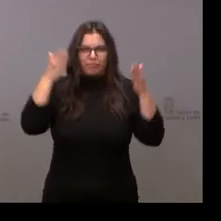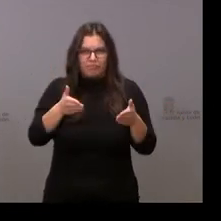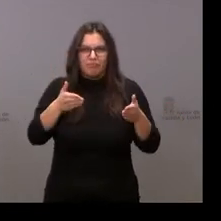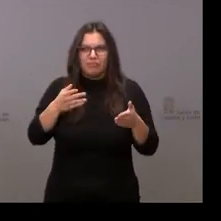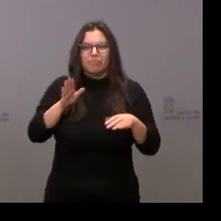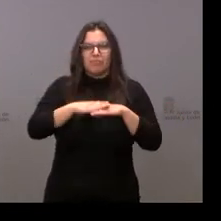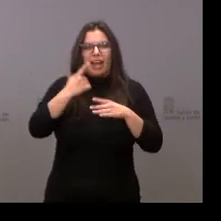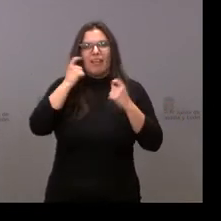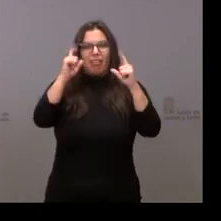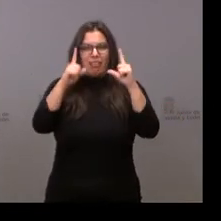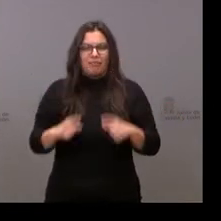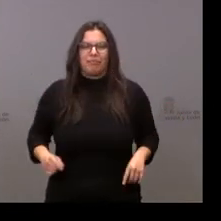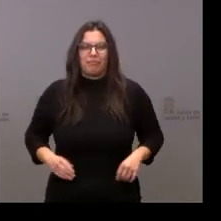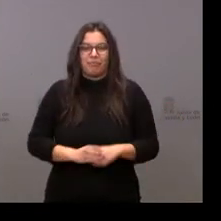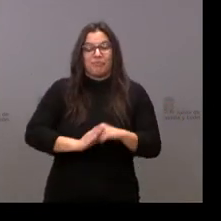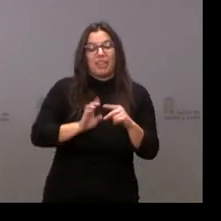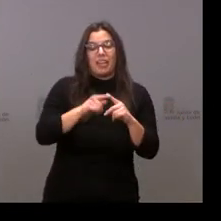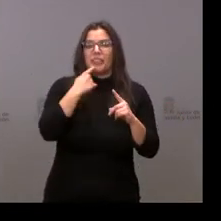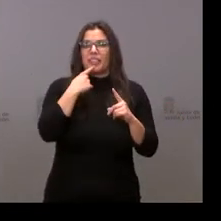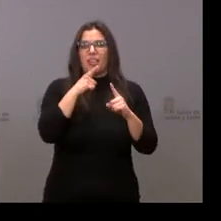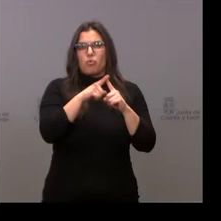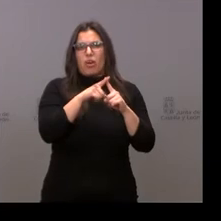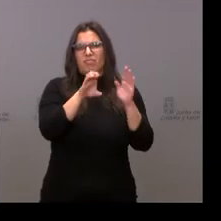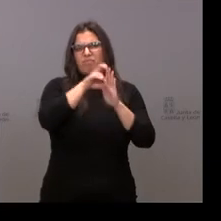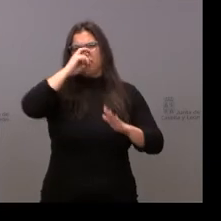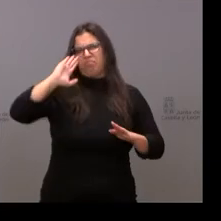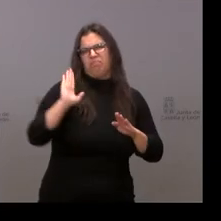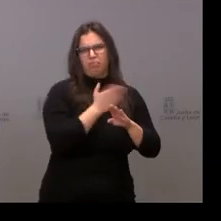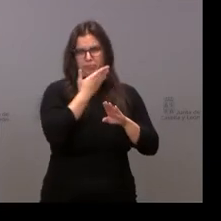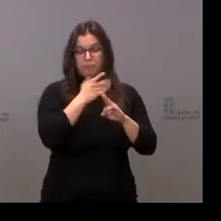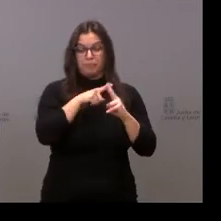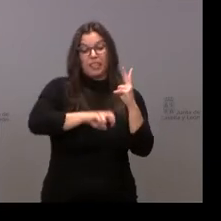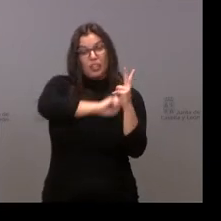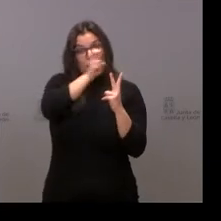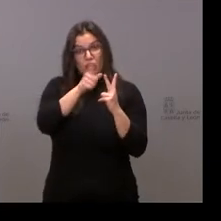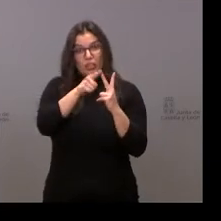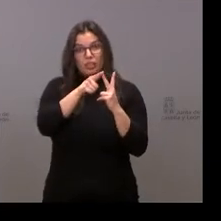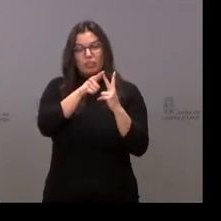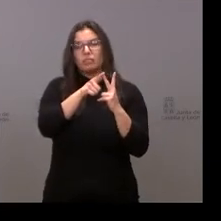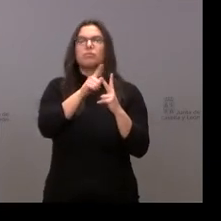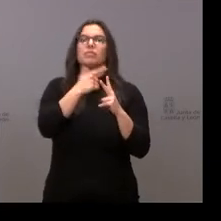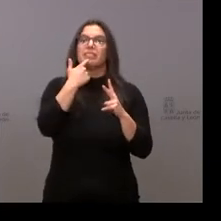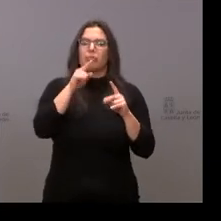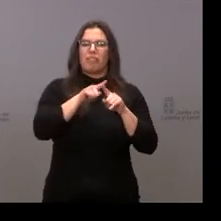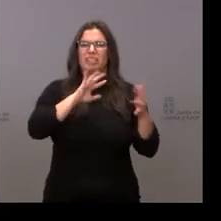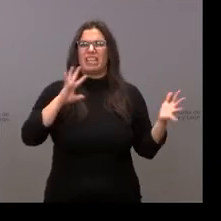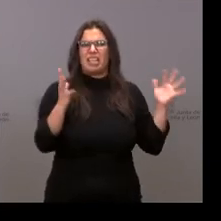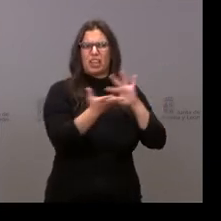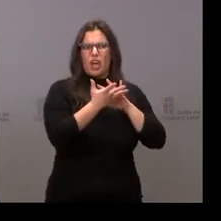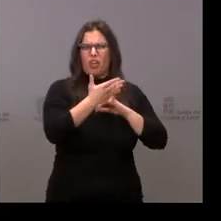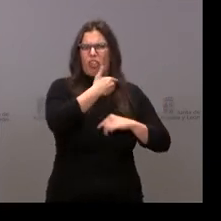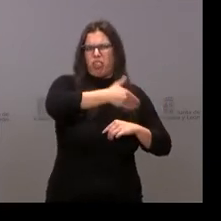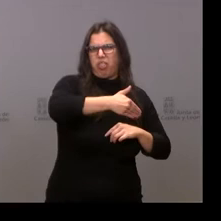El segundo camino de ese derrocamiento parcial o